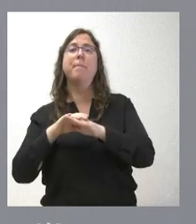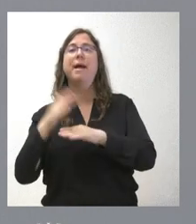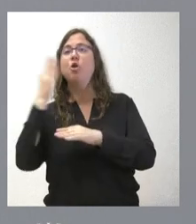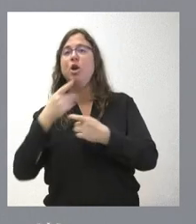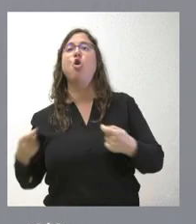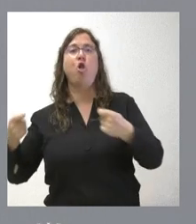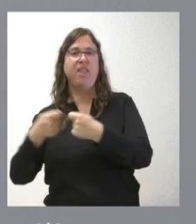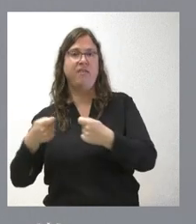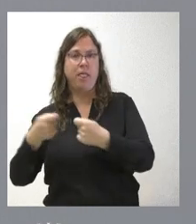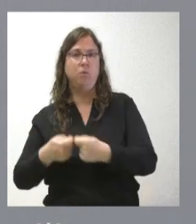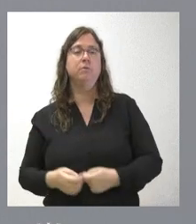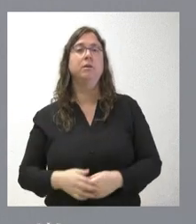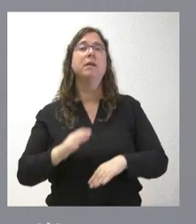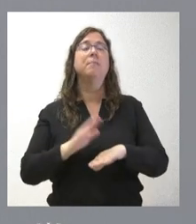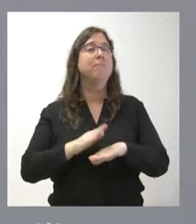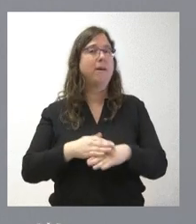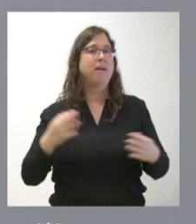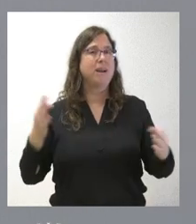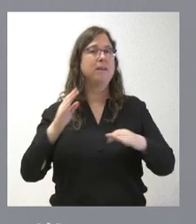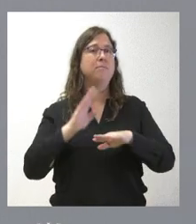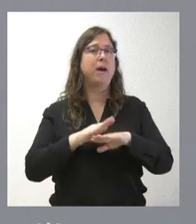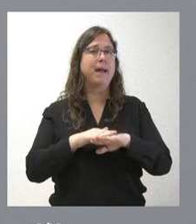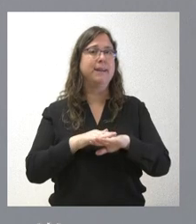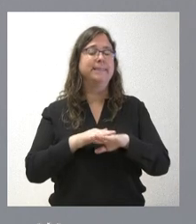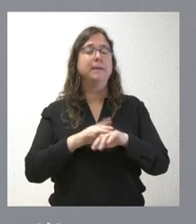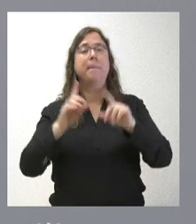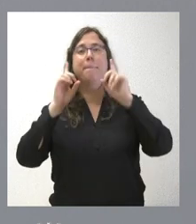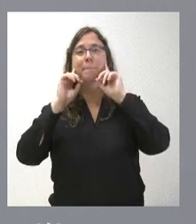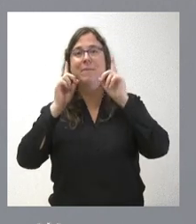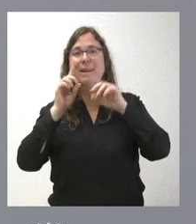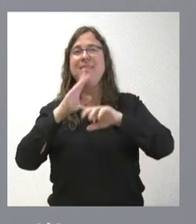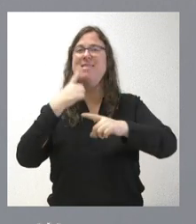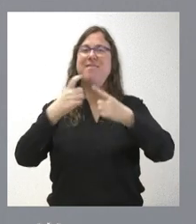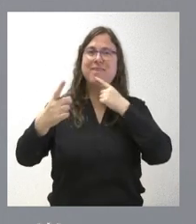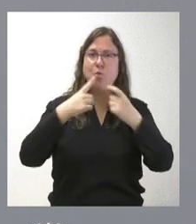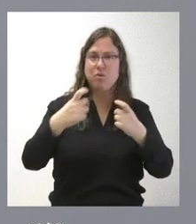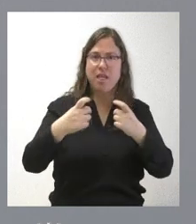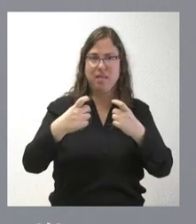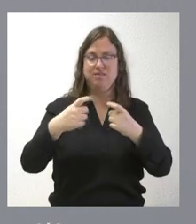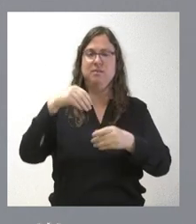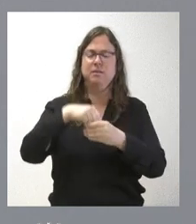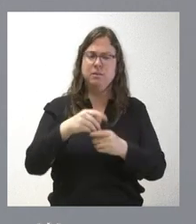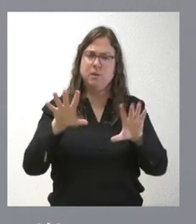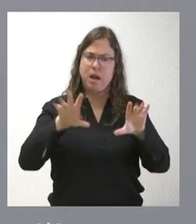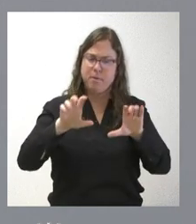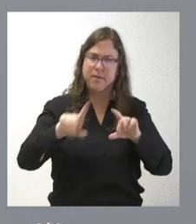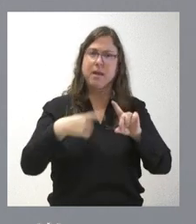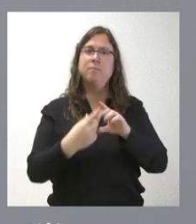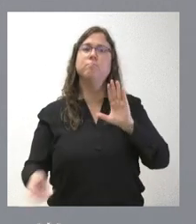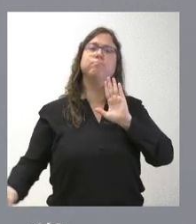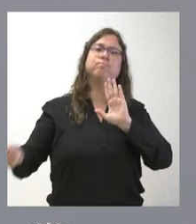concertados. Va encaminada, en definitiva, a prevenir la aparición de dificultades en el aprendizaje, incorporar el